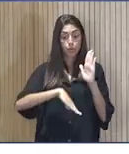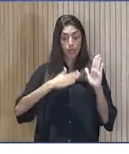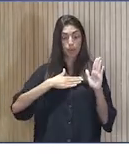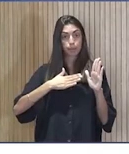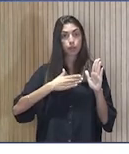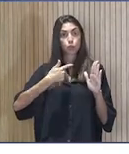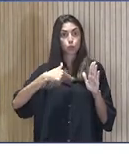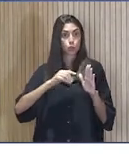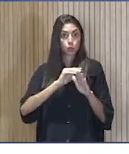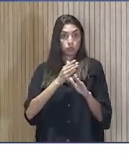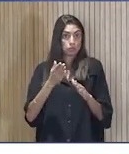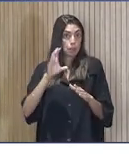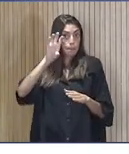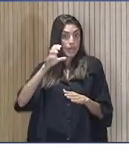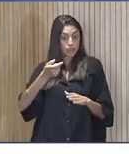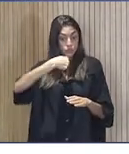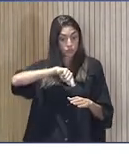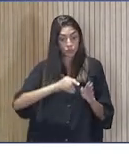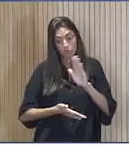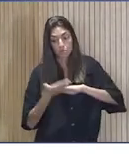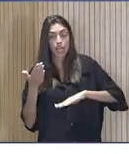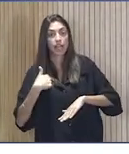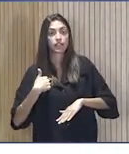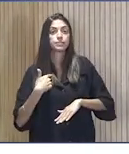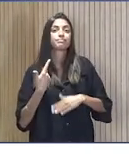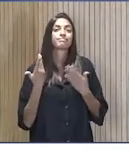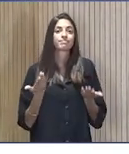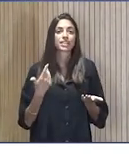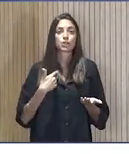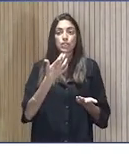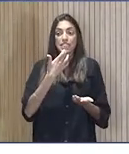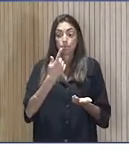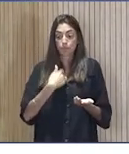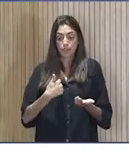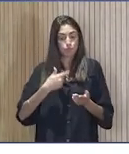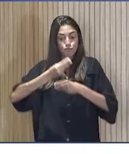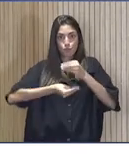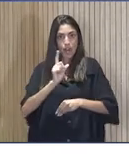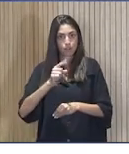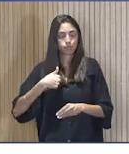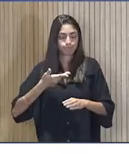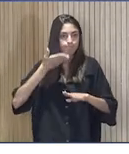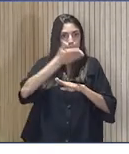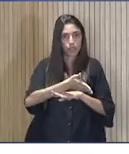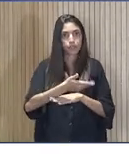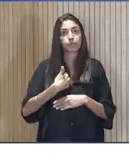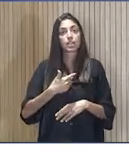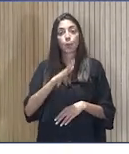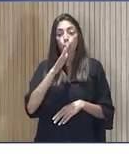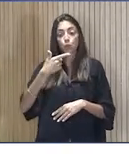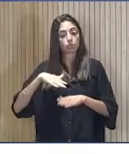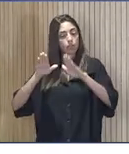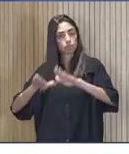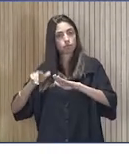fuimos para adentro, claro. Uno de cuatro caminos, decirle no hagas esto, pues lo hicimos. Estando allí, fuimos a hacer un reportaje